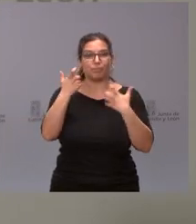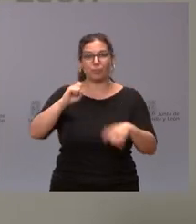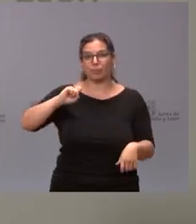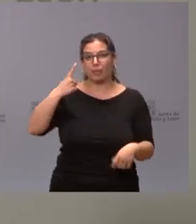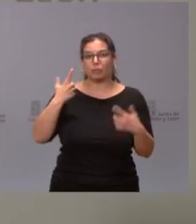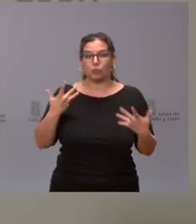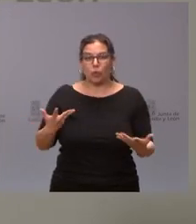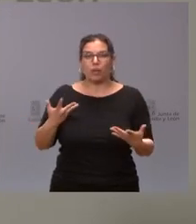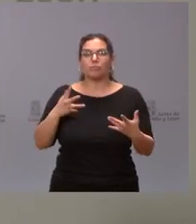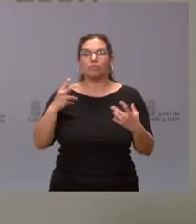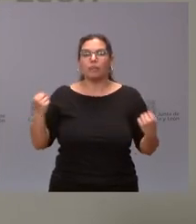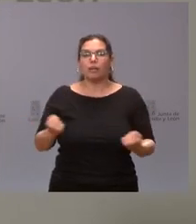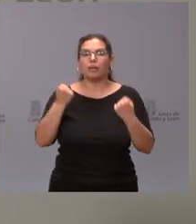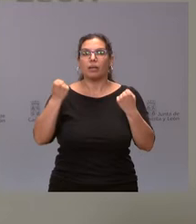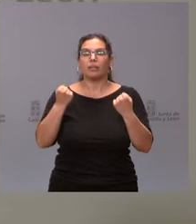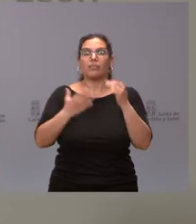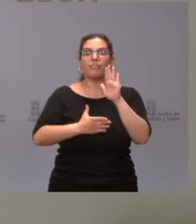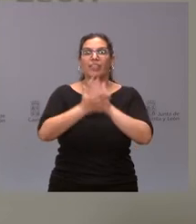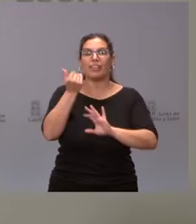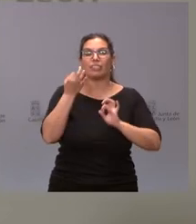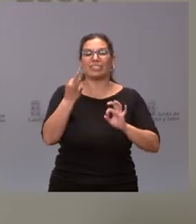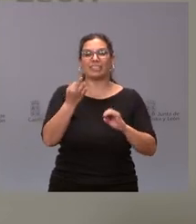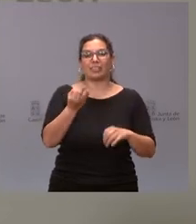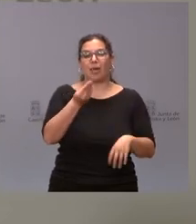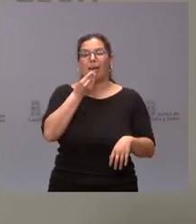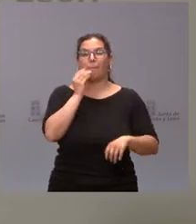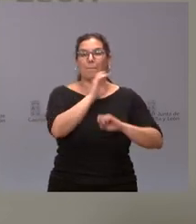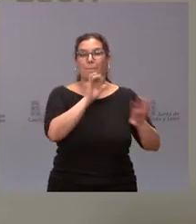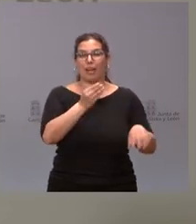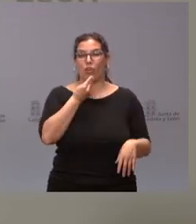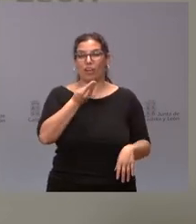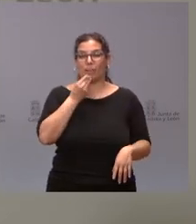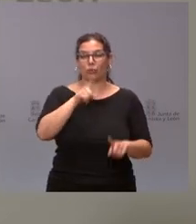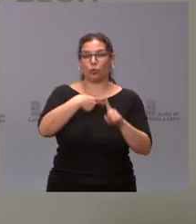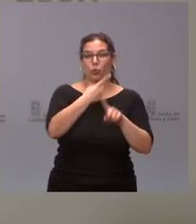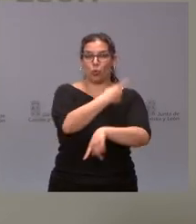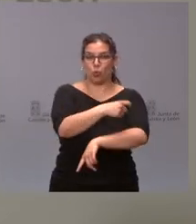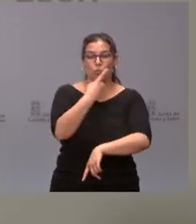actuaciones relativas a la Federación del Banco de Alimentos de Castilla y León, Cruz Roja,